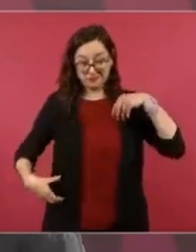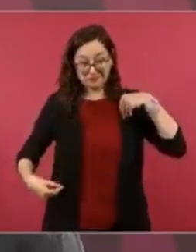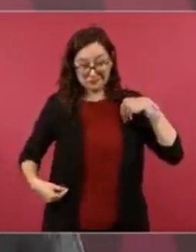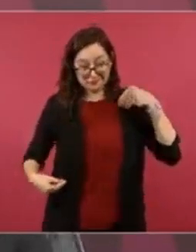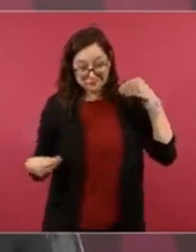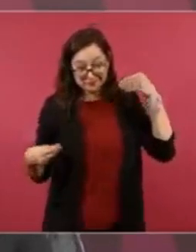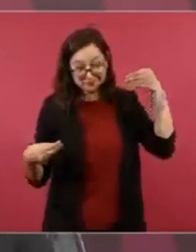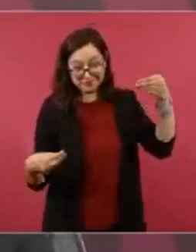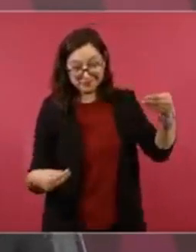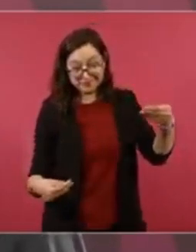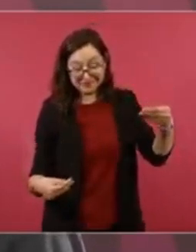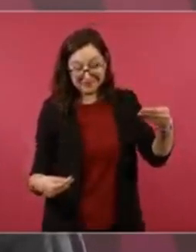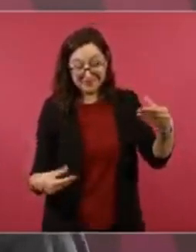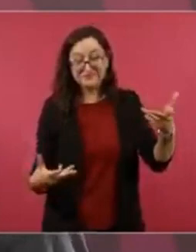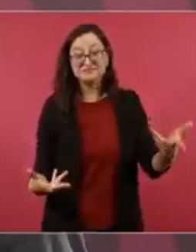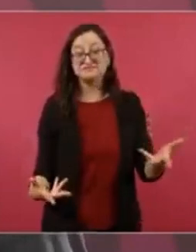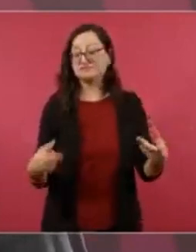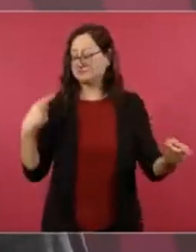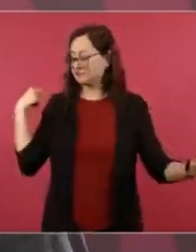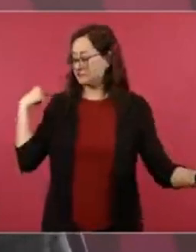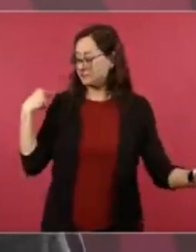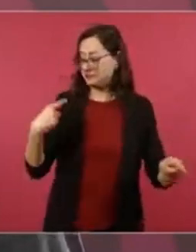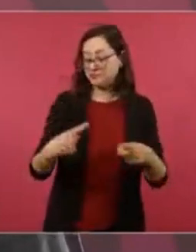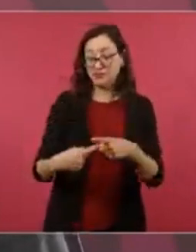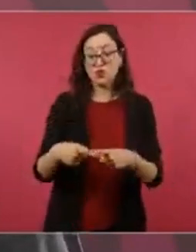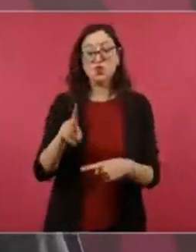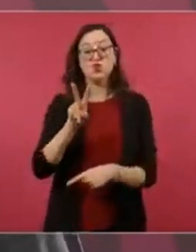gobernaron México